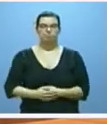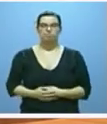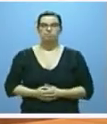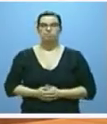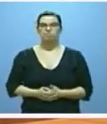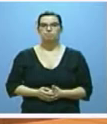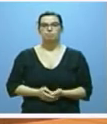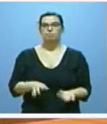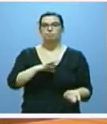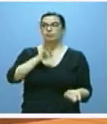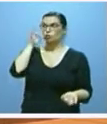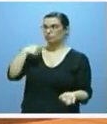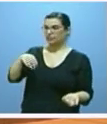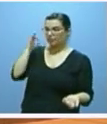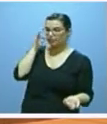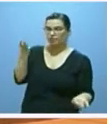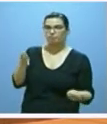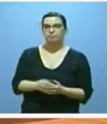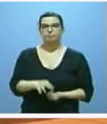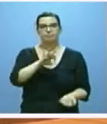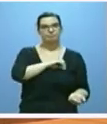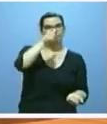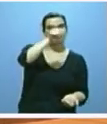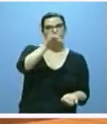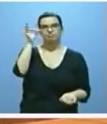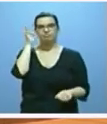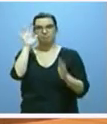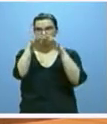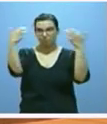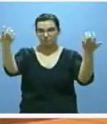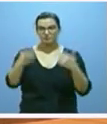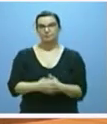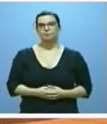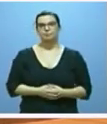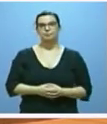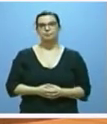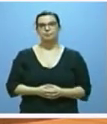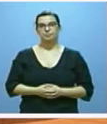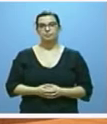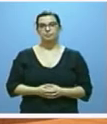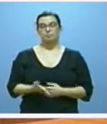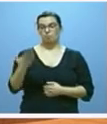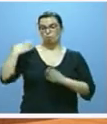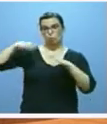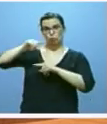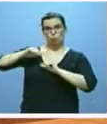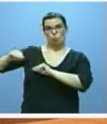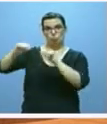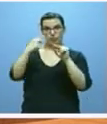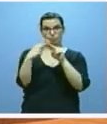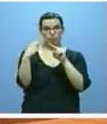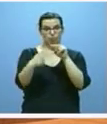Señora presidenta, señoras y señores procuradores, desde el anterior debate de política general,